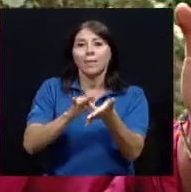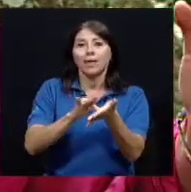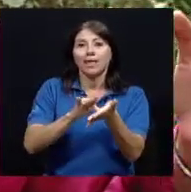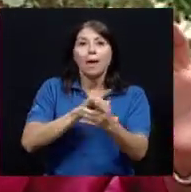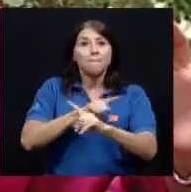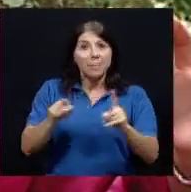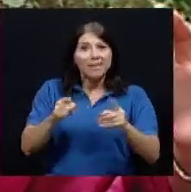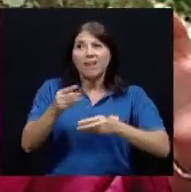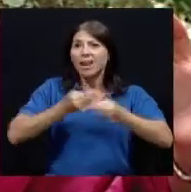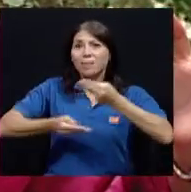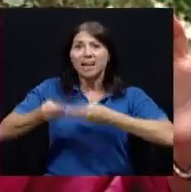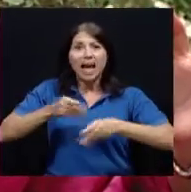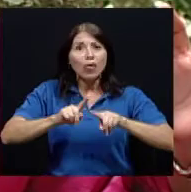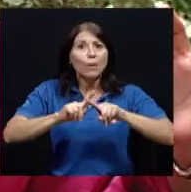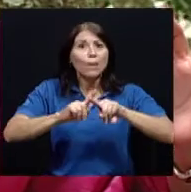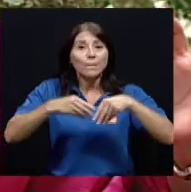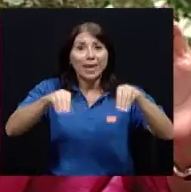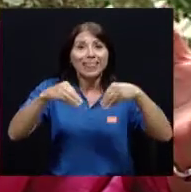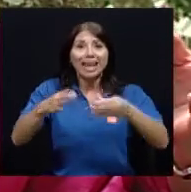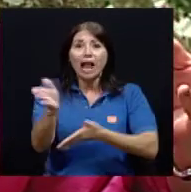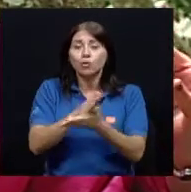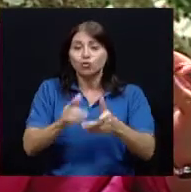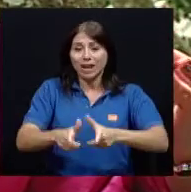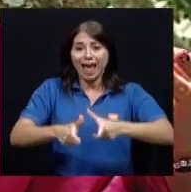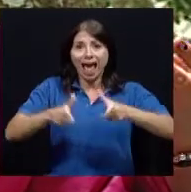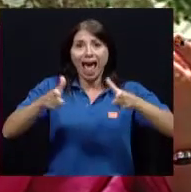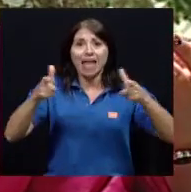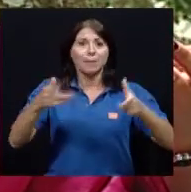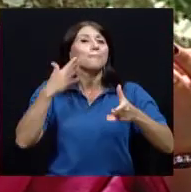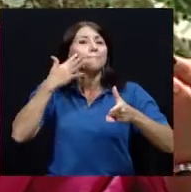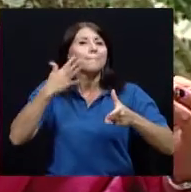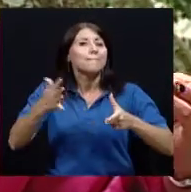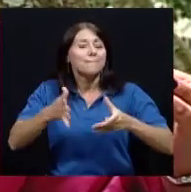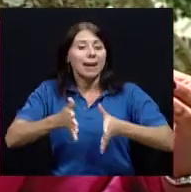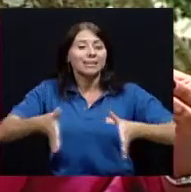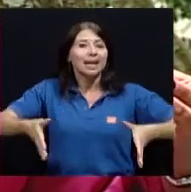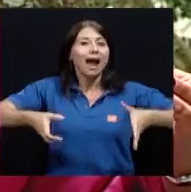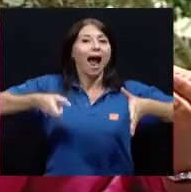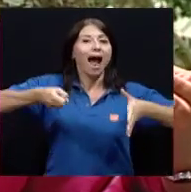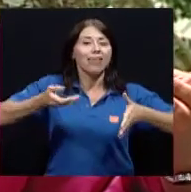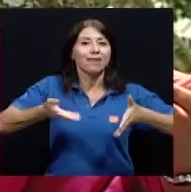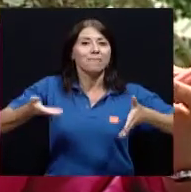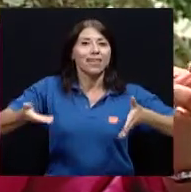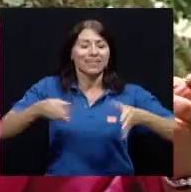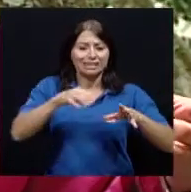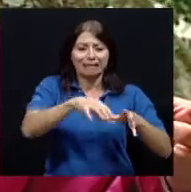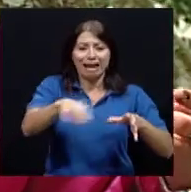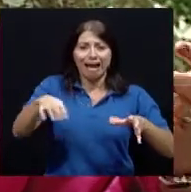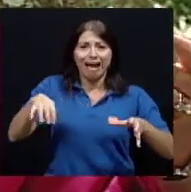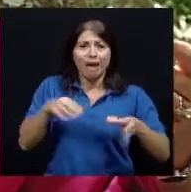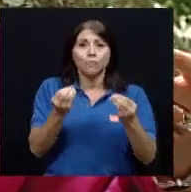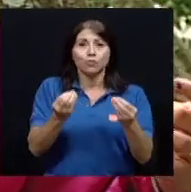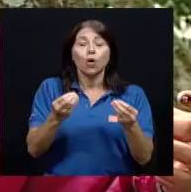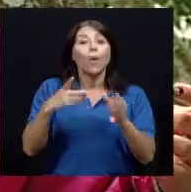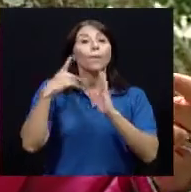enormes pero también funciona porque no solamente tenemos los medicamentos de administración oral sino que también tenemos por ejemplo jarabes las cremas